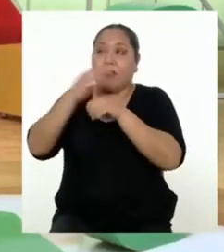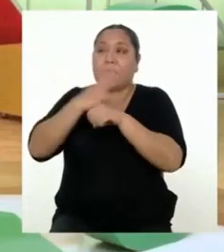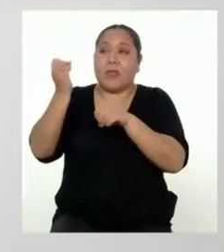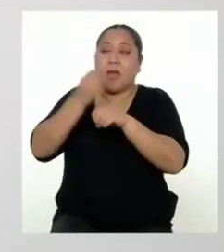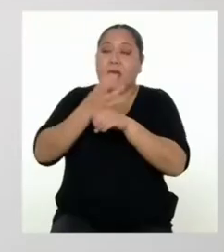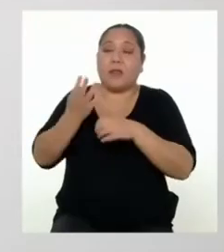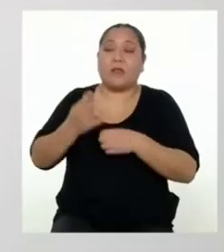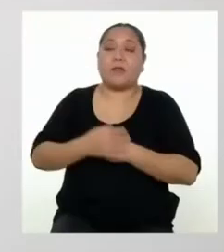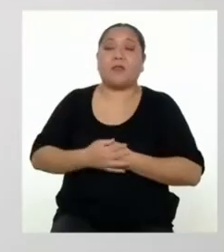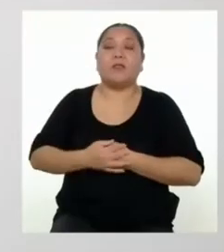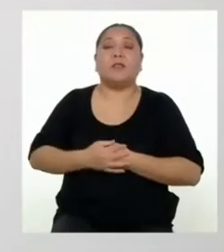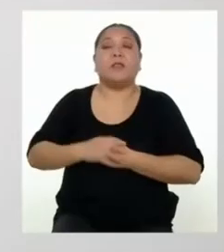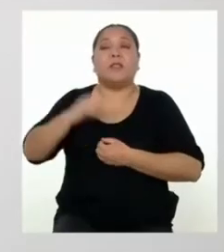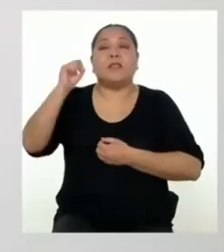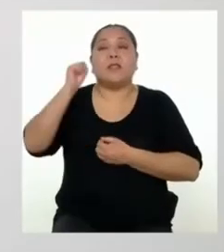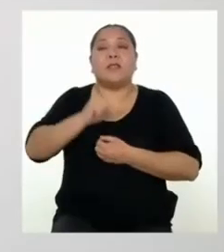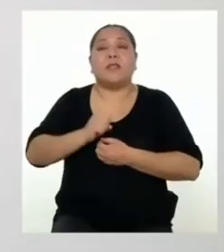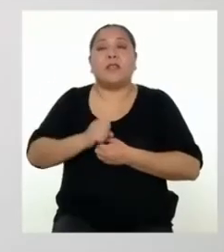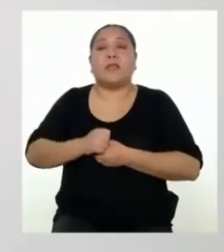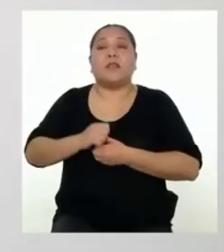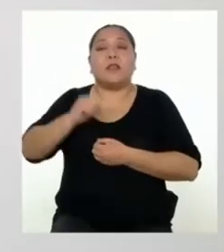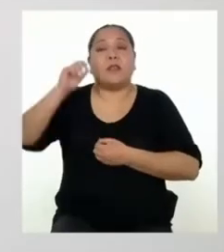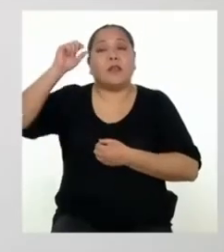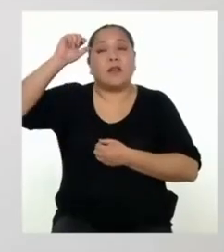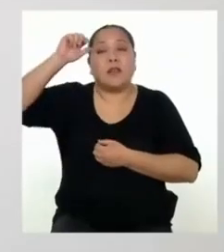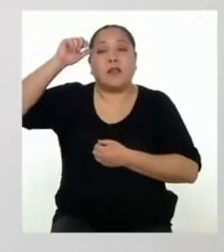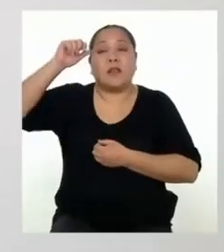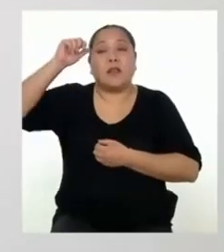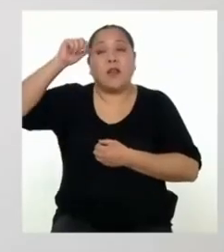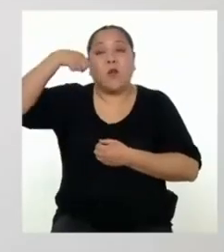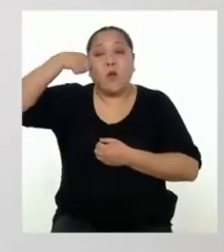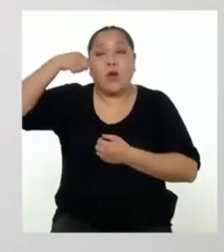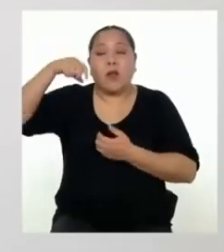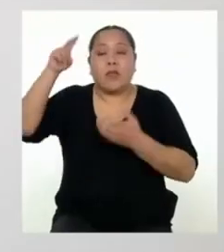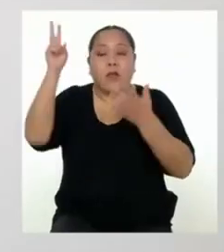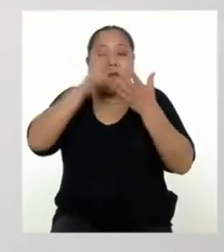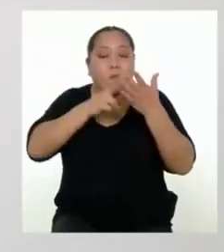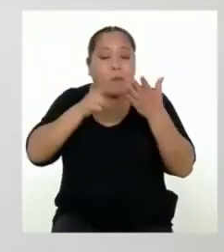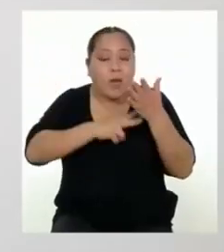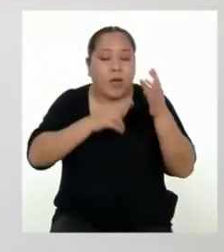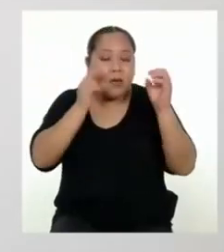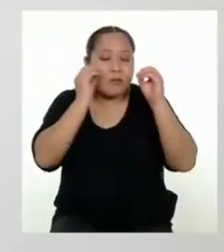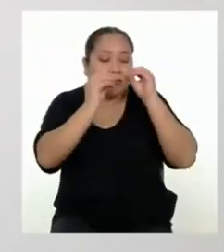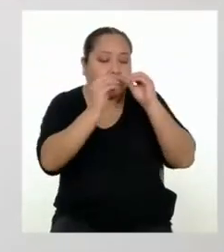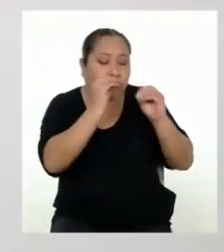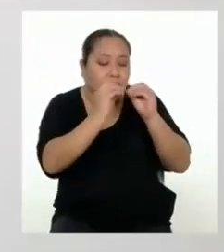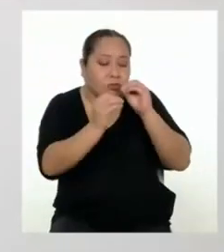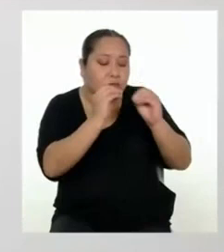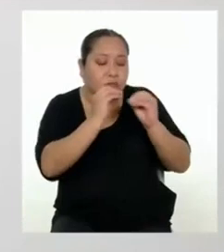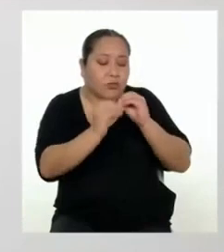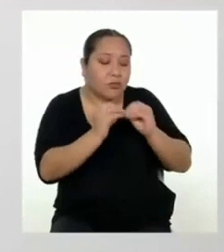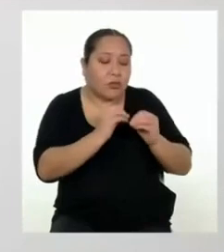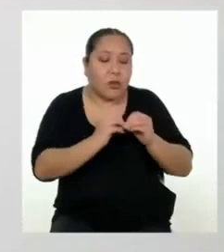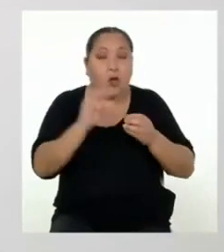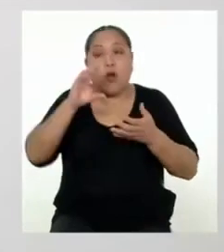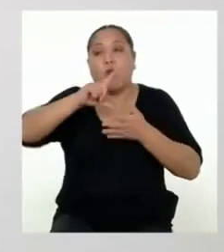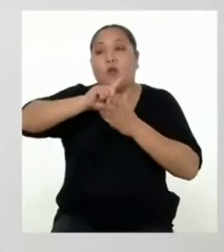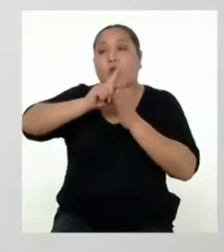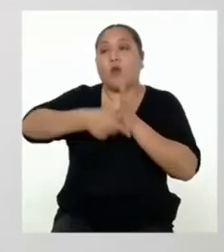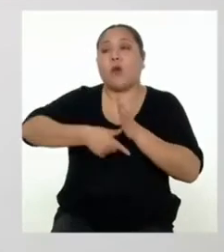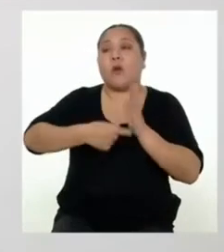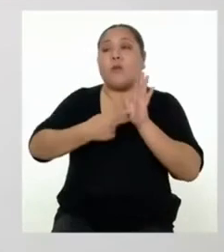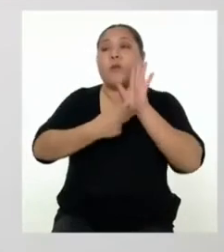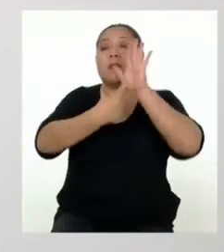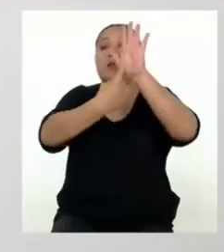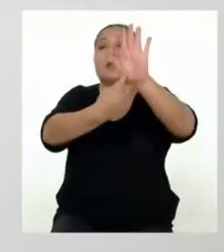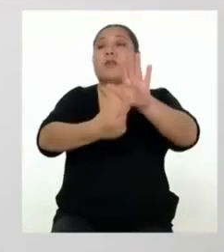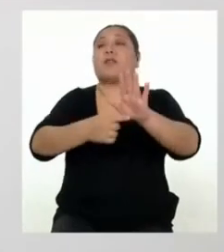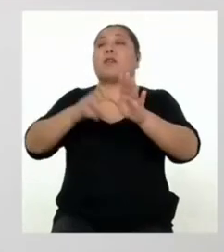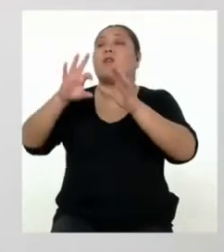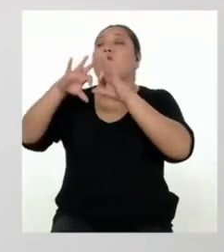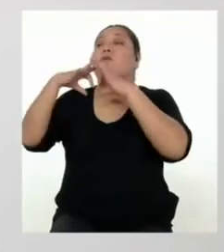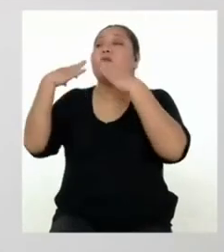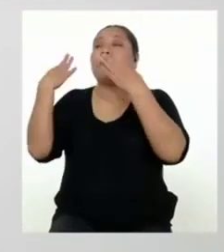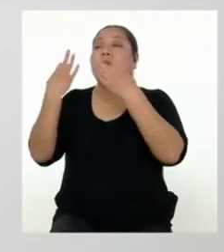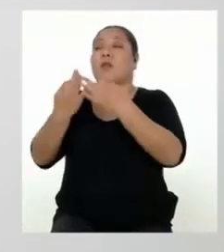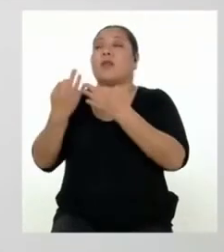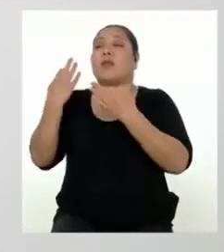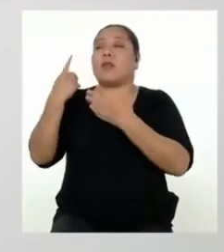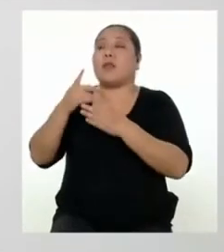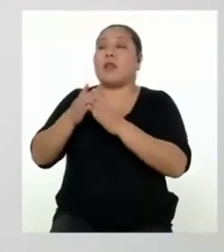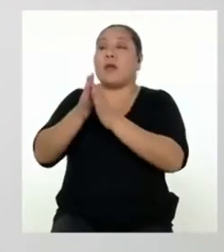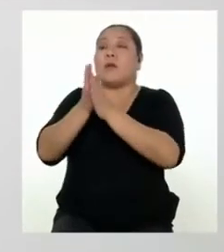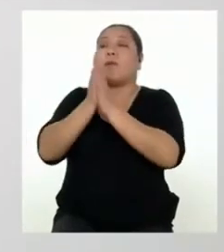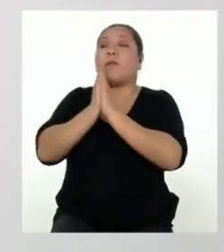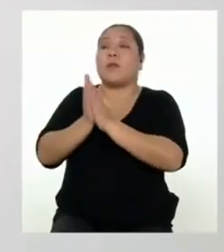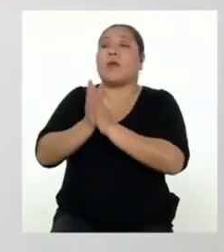profesora Yulisa? Sí, revisen y corrijan sus propuestas de mejora. Luego, preséntenlas a algún familiar